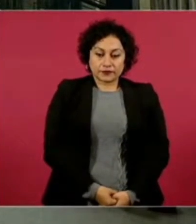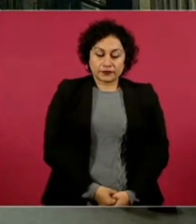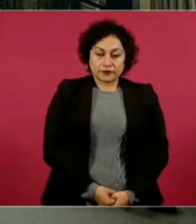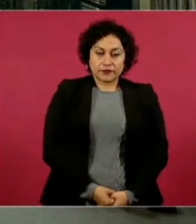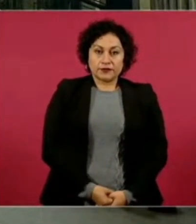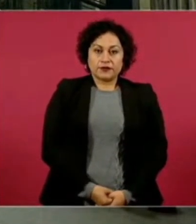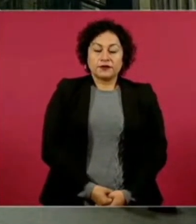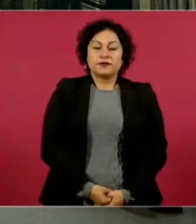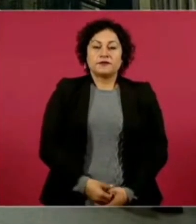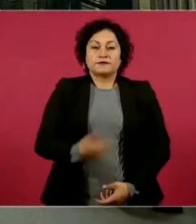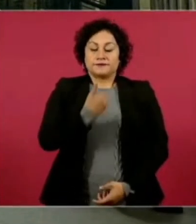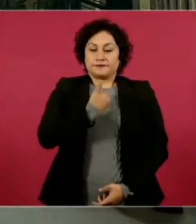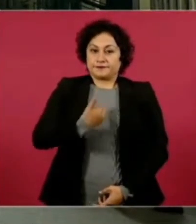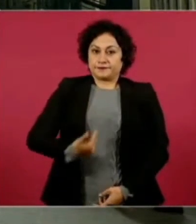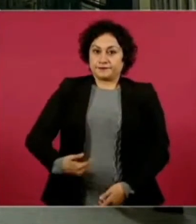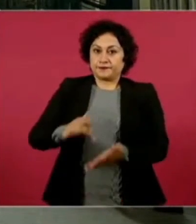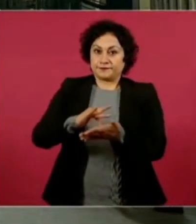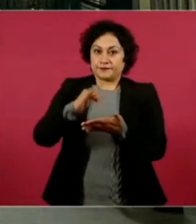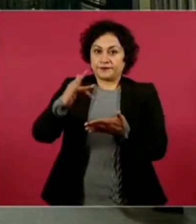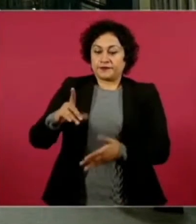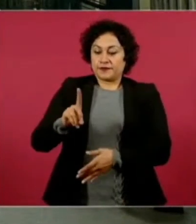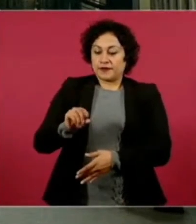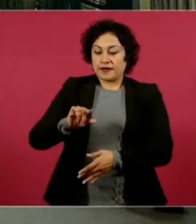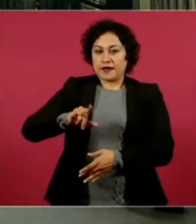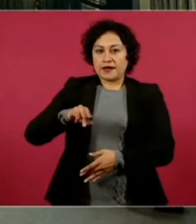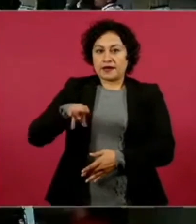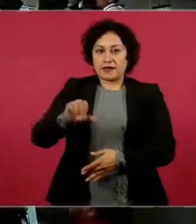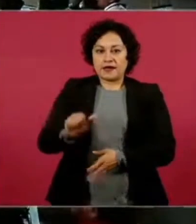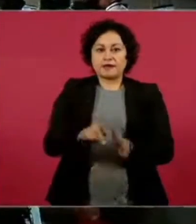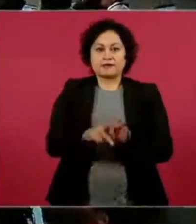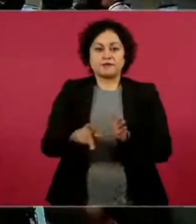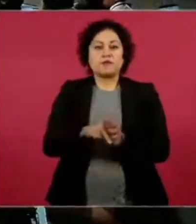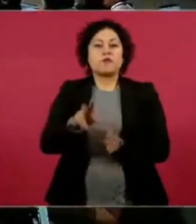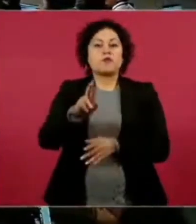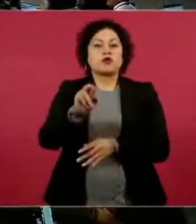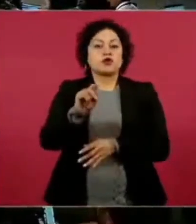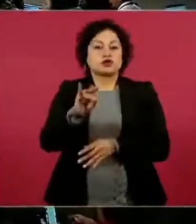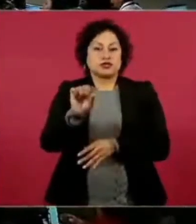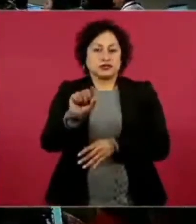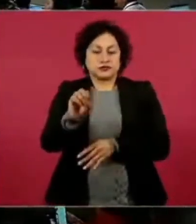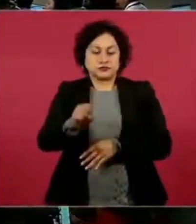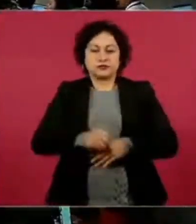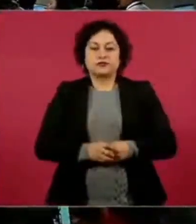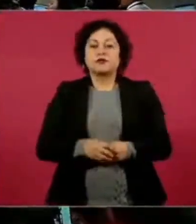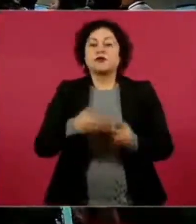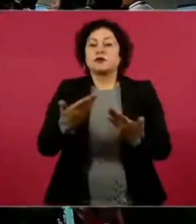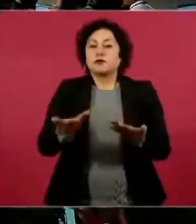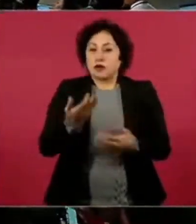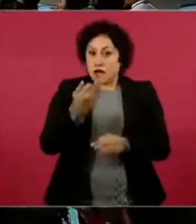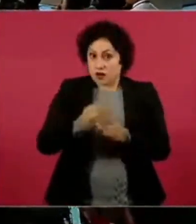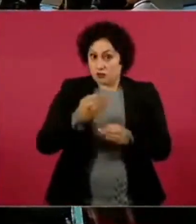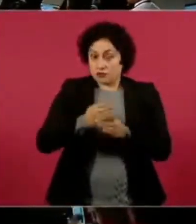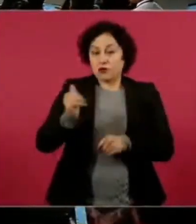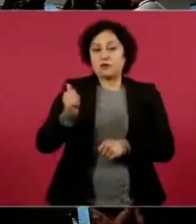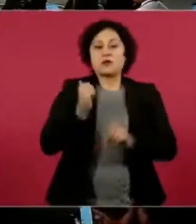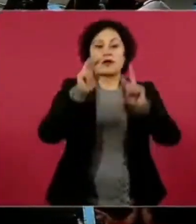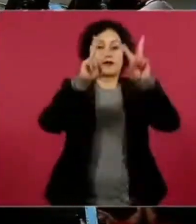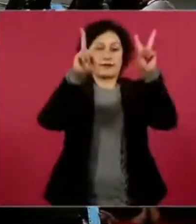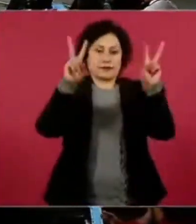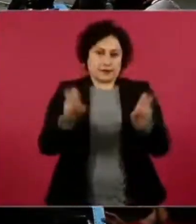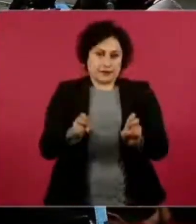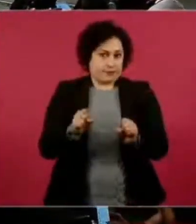Gracias, presidente. Buenos días. Dalila Escobar, de Proceso. Primero, sobre el tema del Tren Maya, aprovechando que se está hablando del tema.